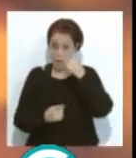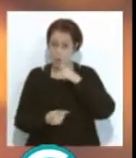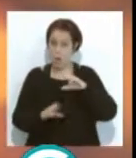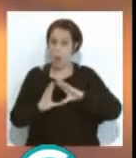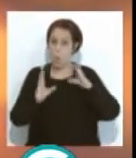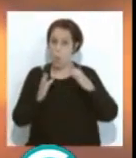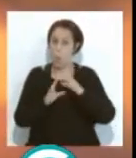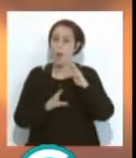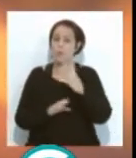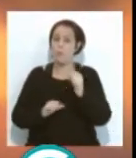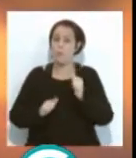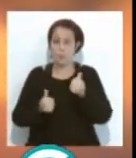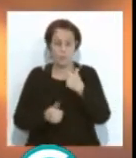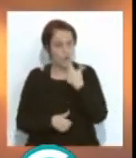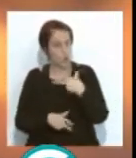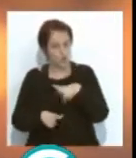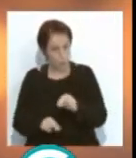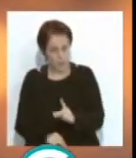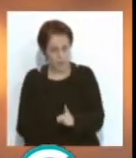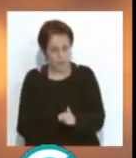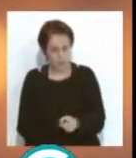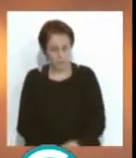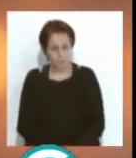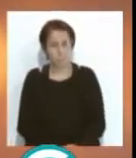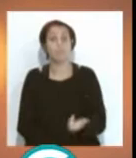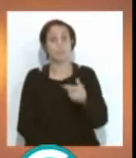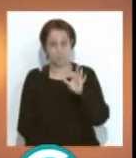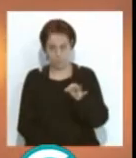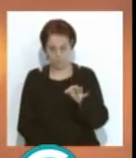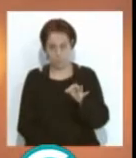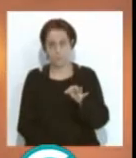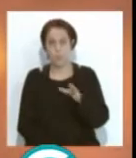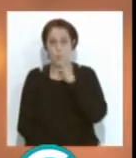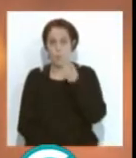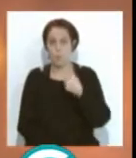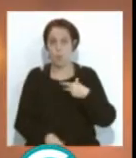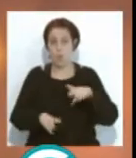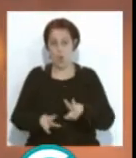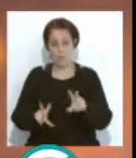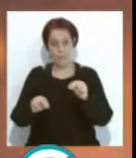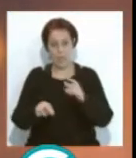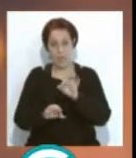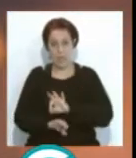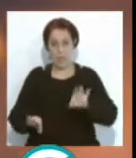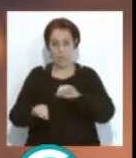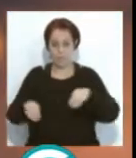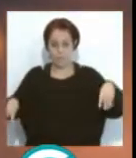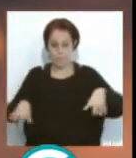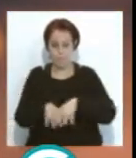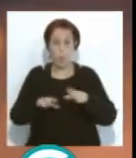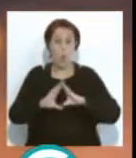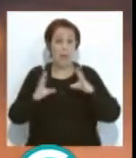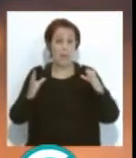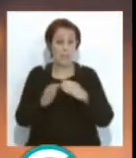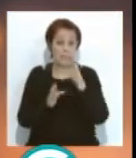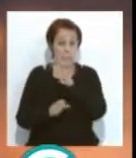no acaba. Y me dijo, no, digo, ya verá. Y fue un poco presagio porque efectivamente no acabó y le dio telonazo sin ser un mal cuarteto, que